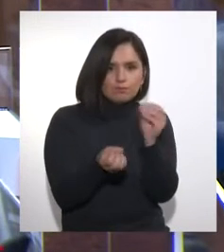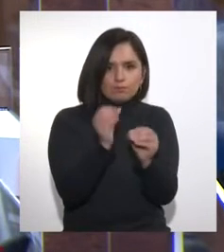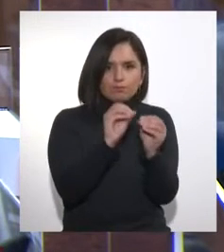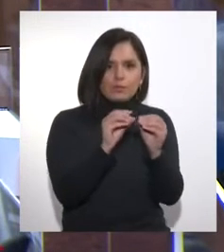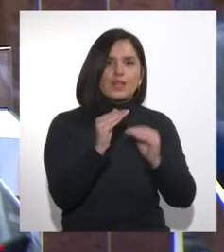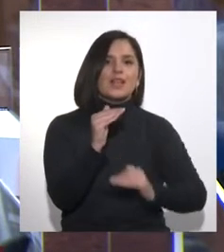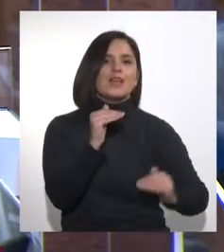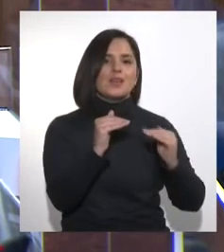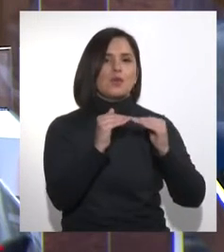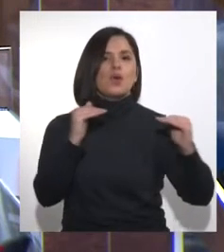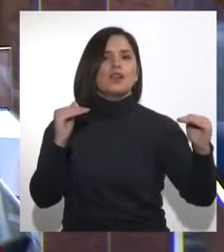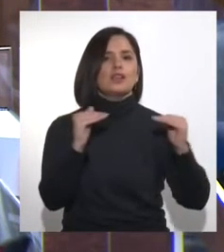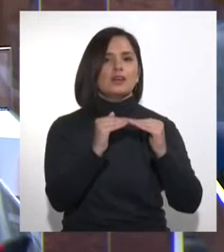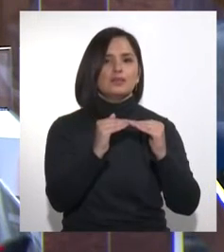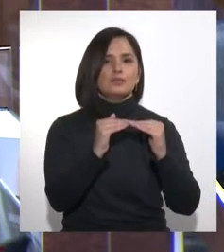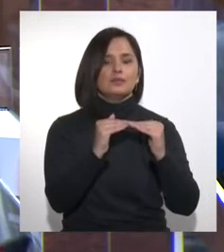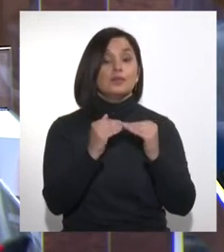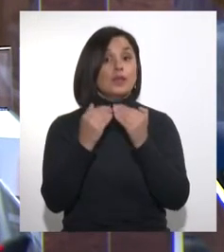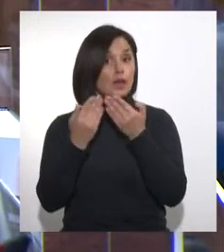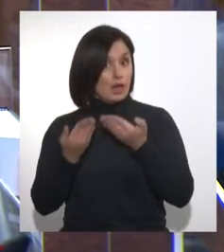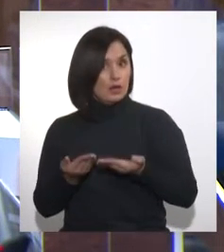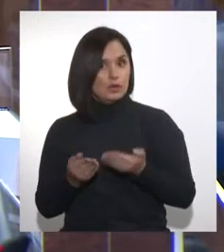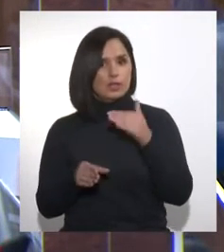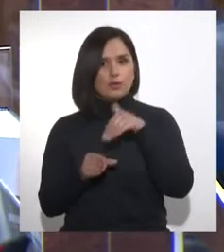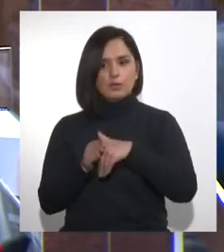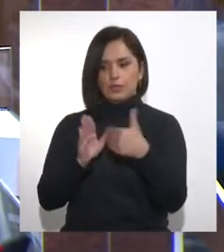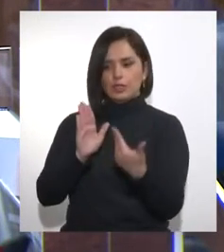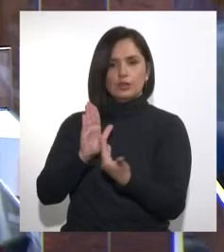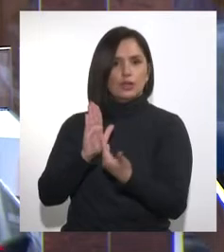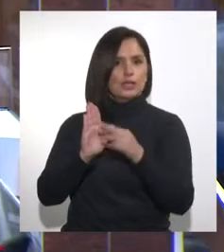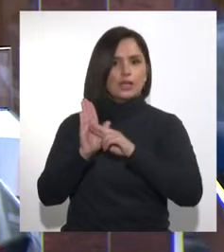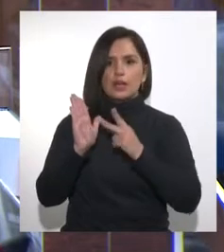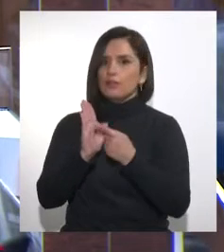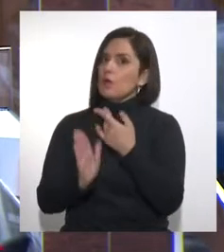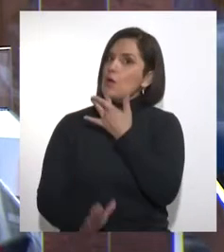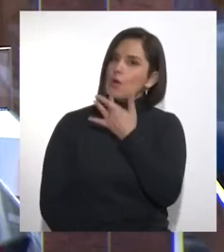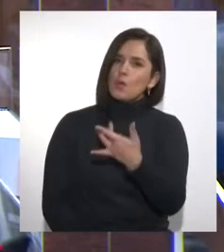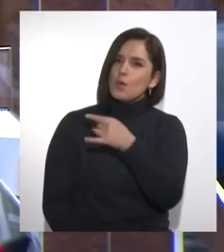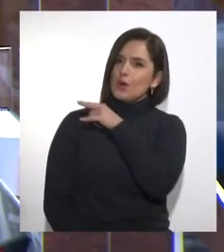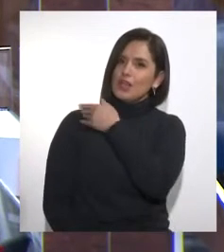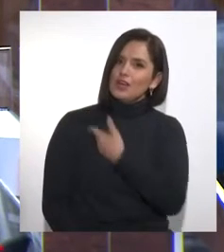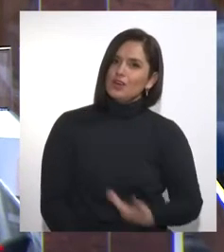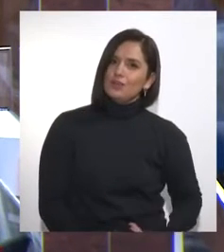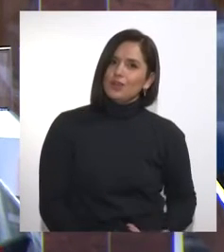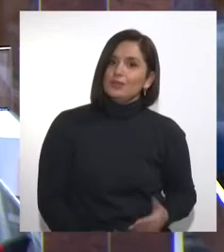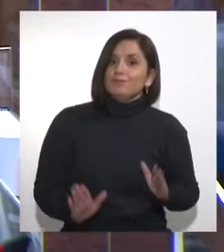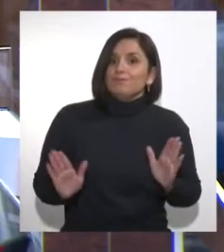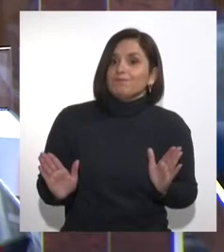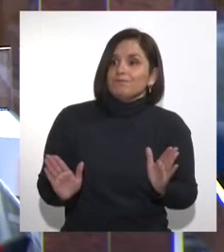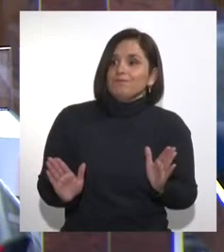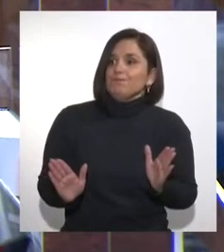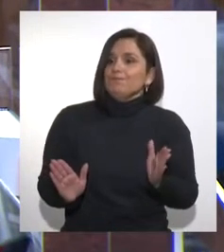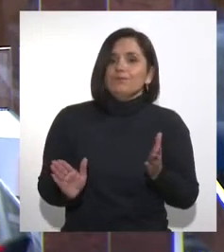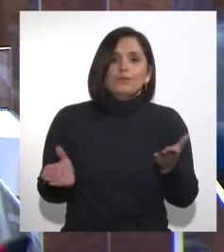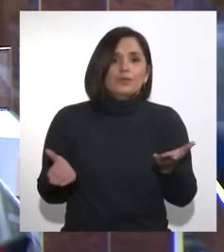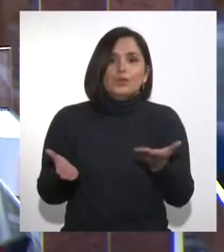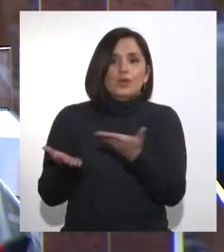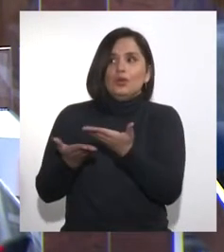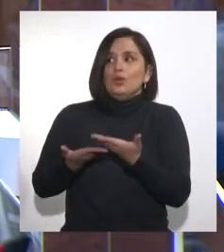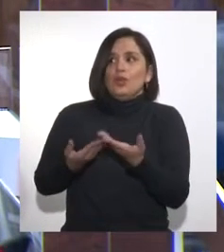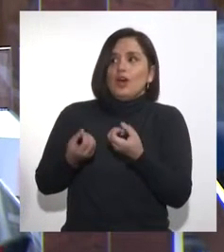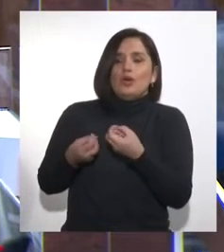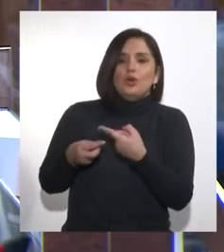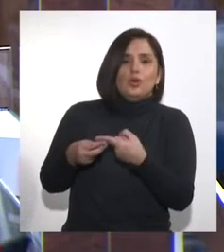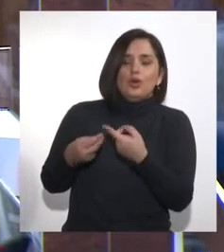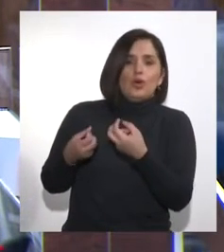equidad. Estamos votando esta reforma porque el gobierno no nos deja otro camino. Señora Presidenta,